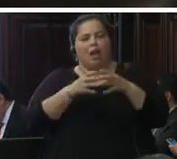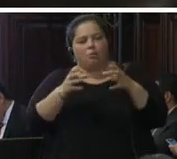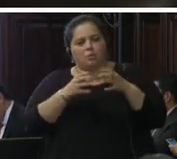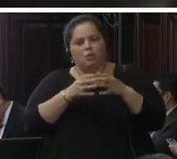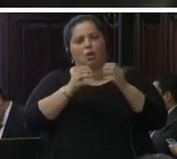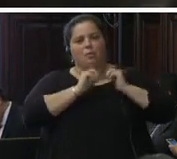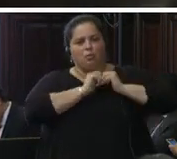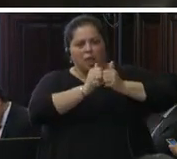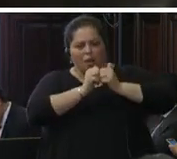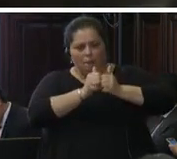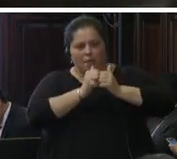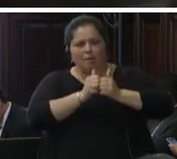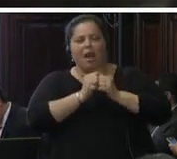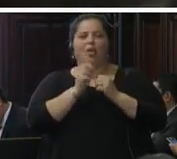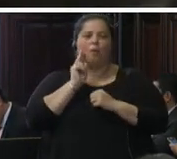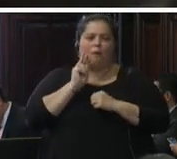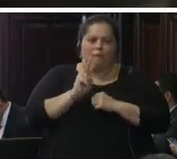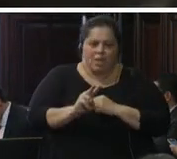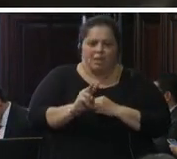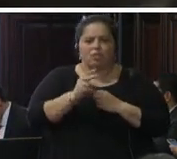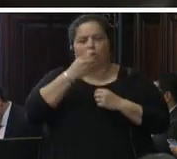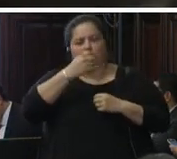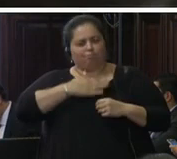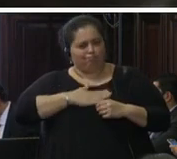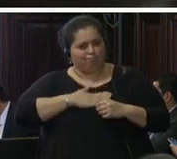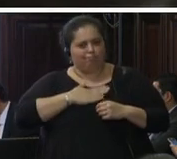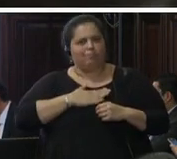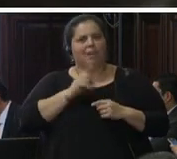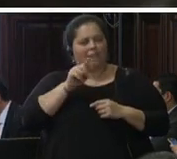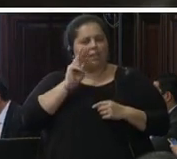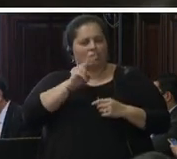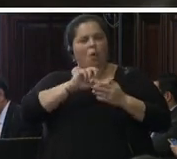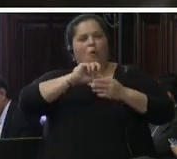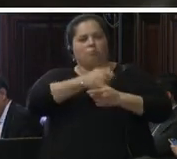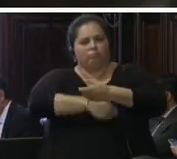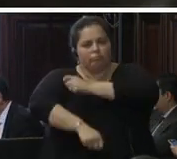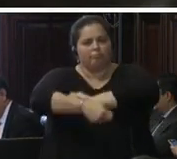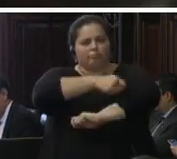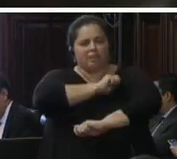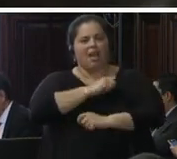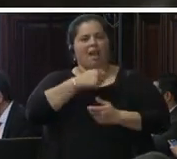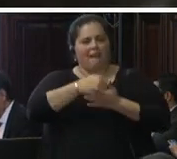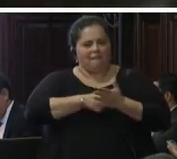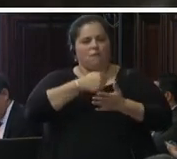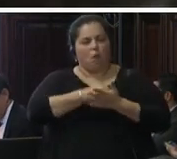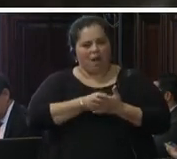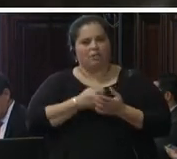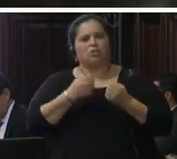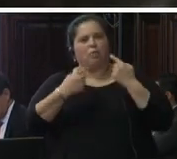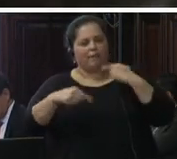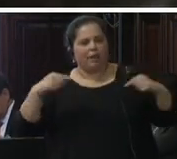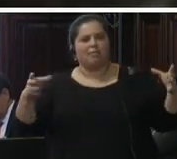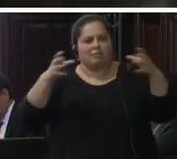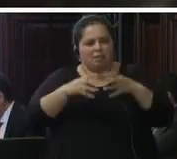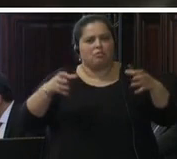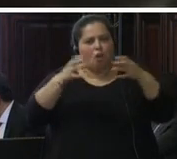acompañado hemos visto con beneplácito los esfuerzos hemos tenido diversas sesiones con las autoridades sobre